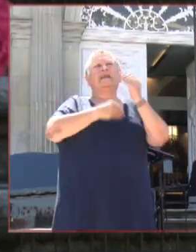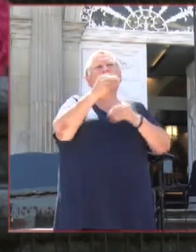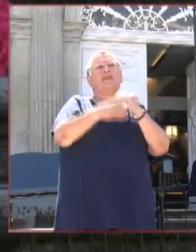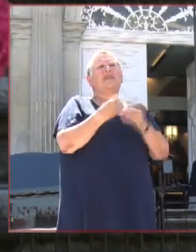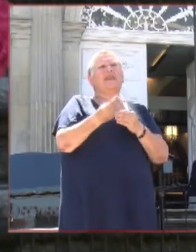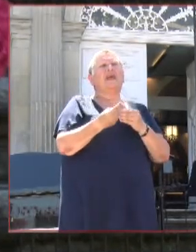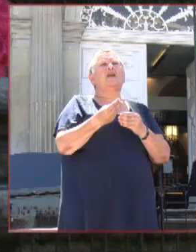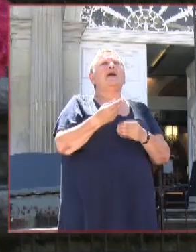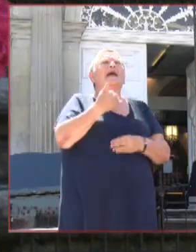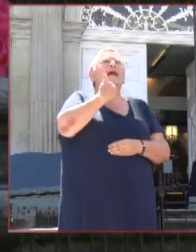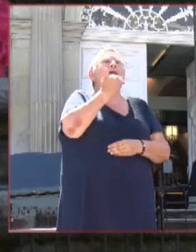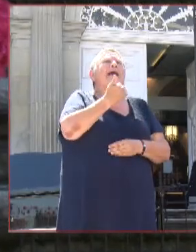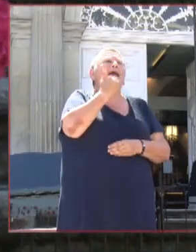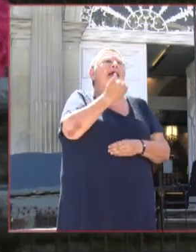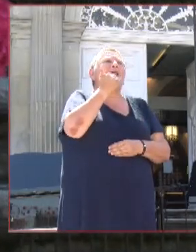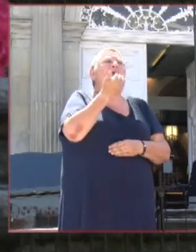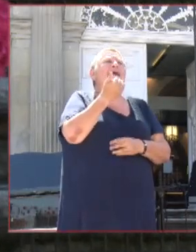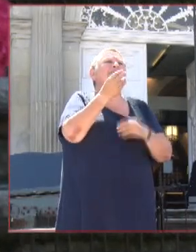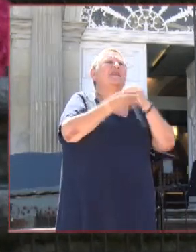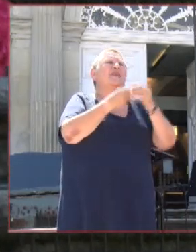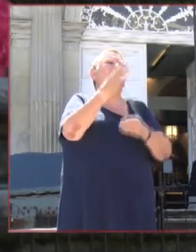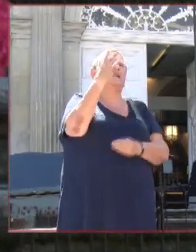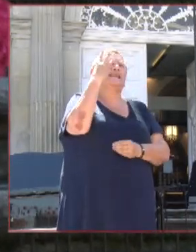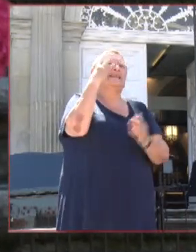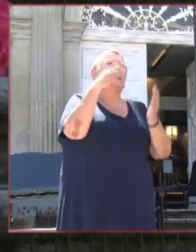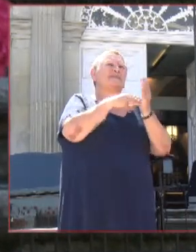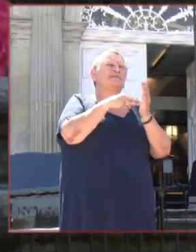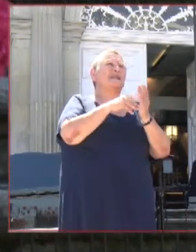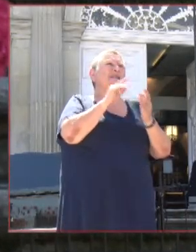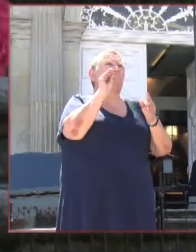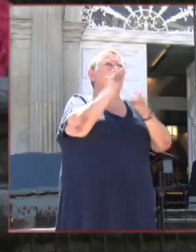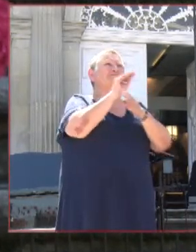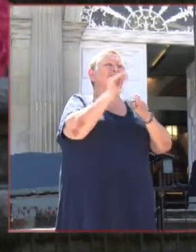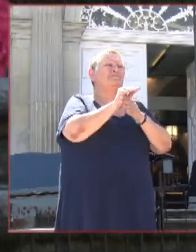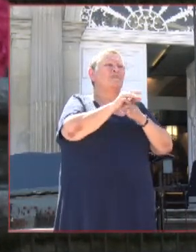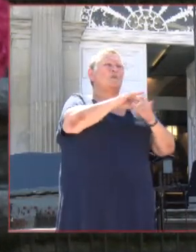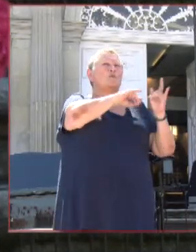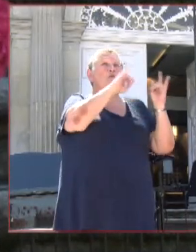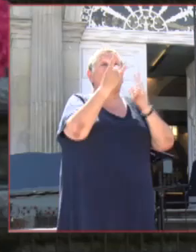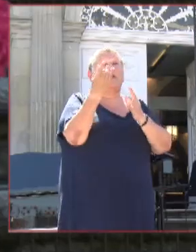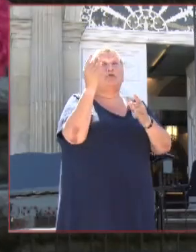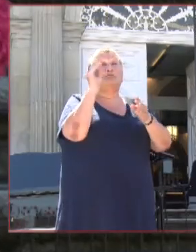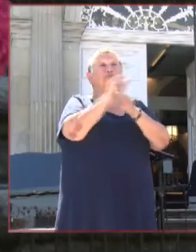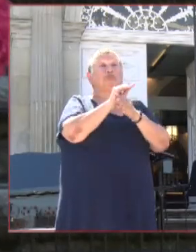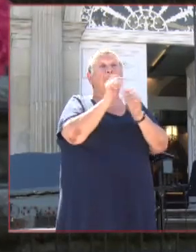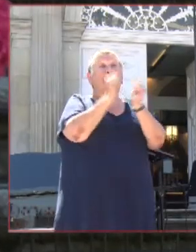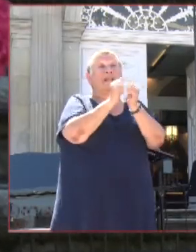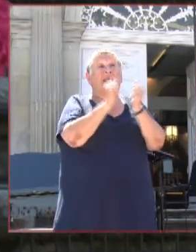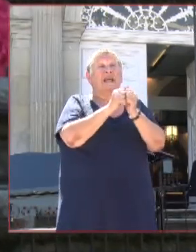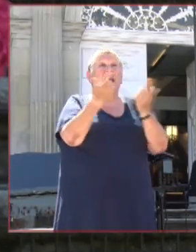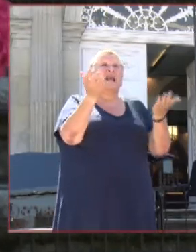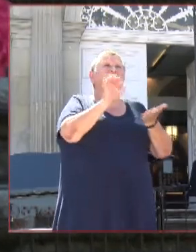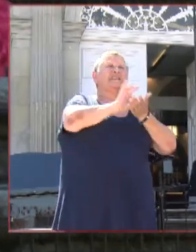case 3.000 obras en equipamentos, dotacións, servicios,